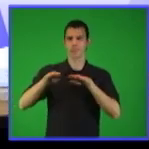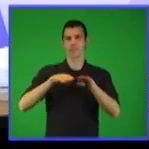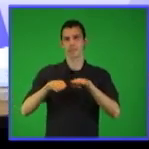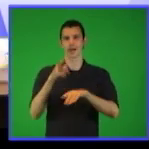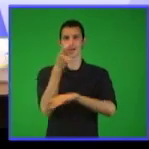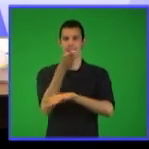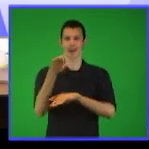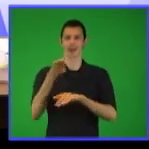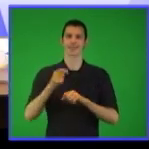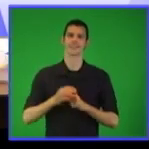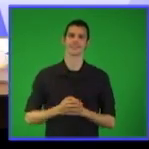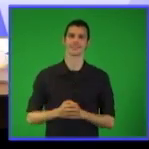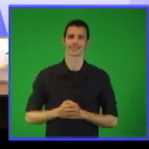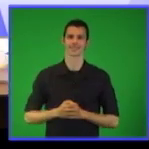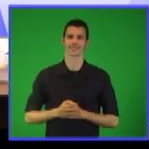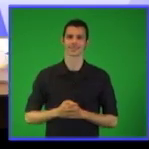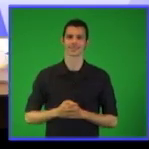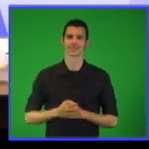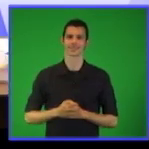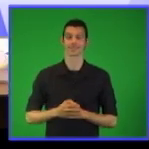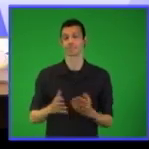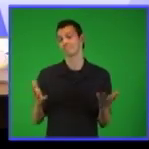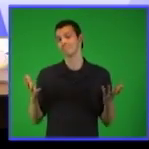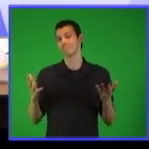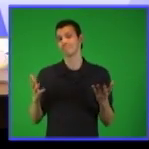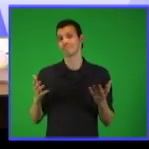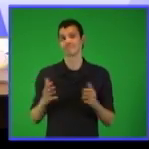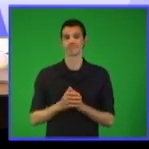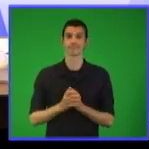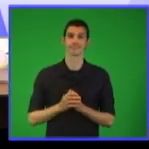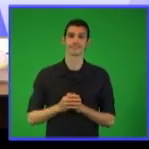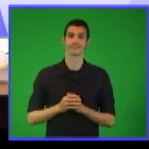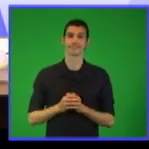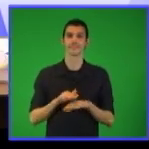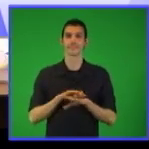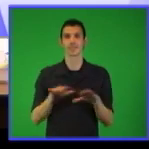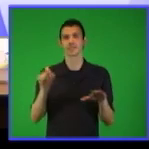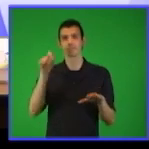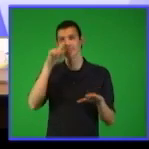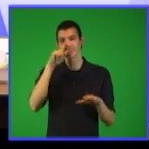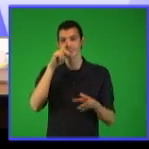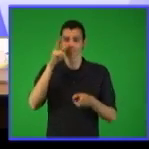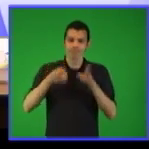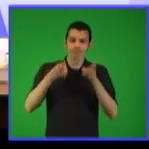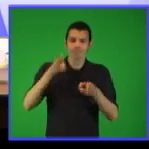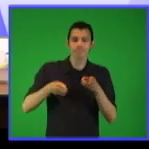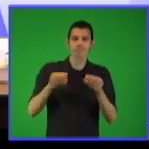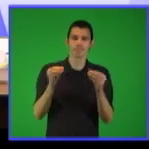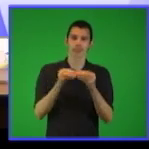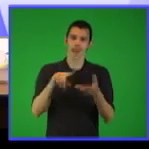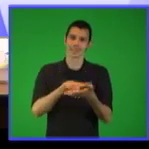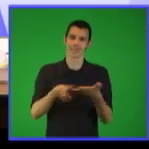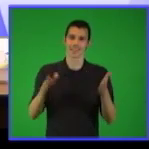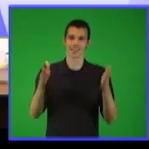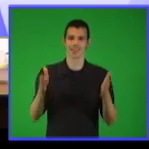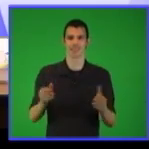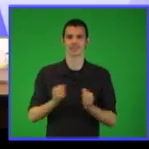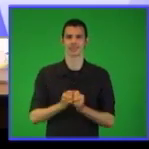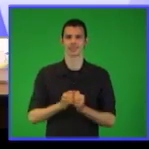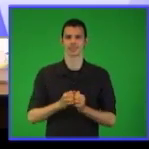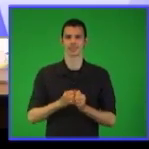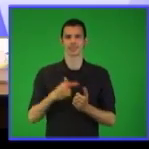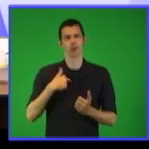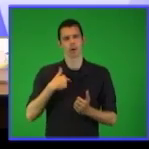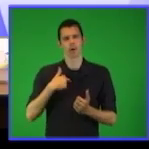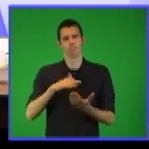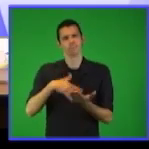salud y prevenir el COVID-19 como lavándonos las manos, usando el